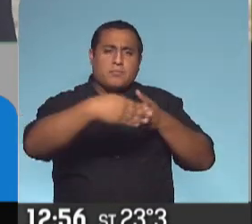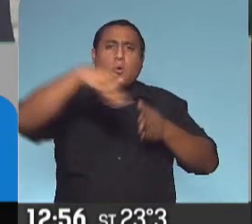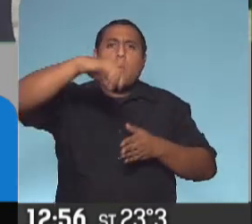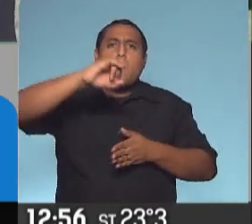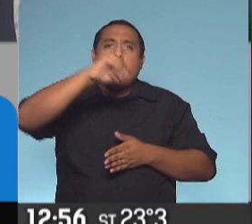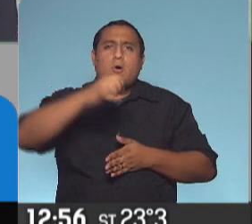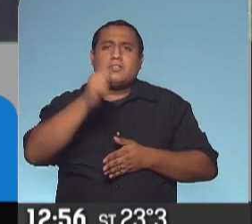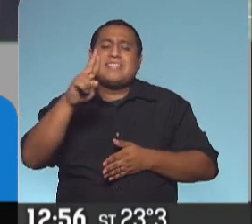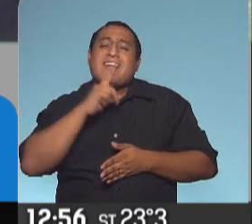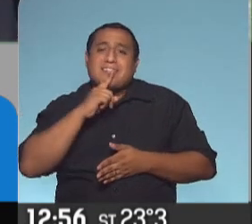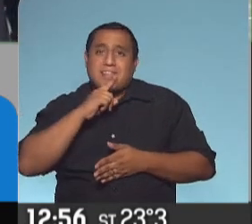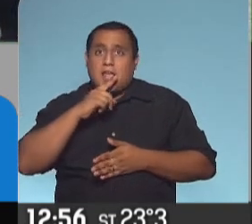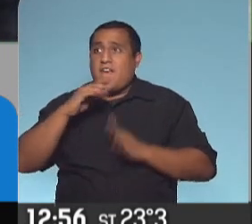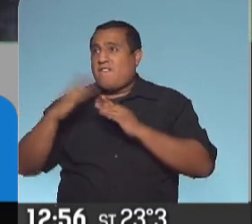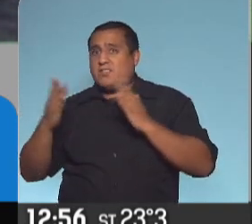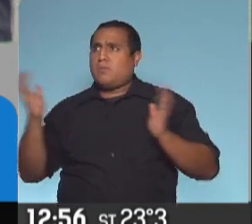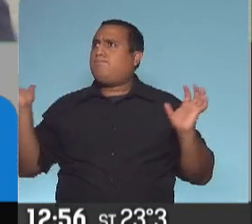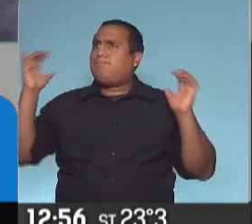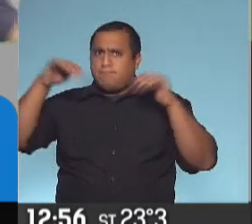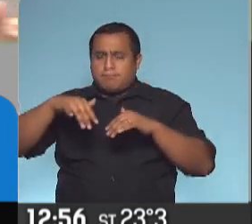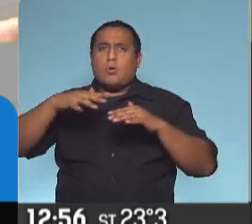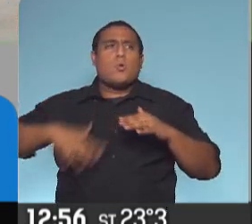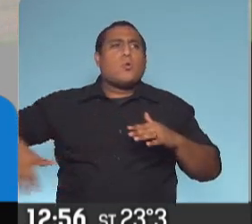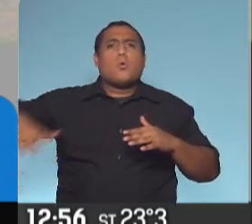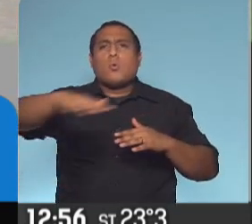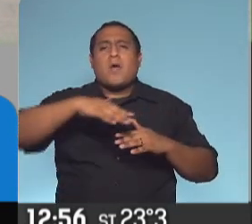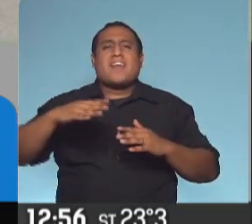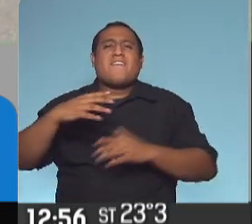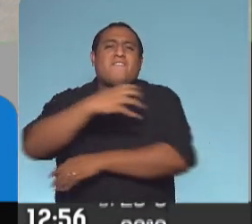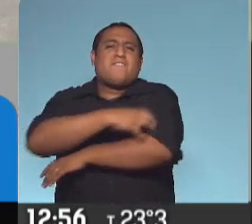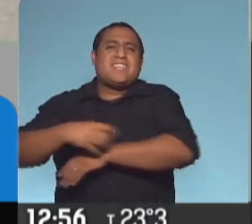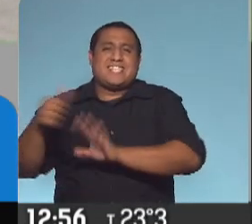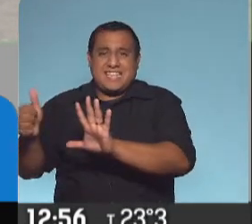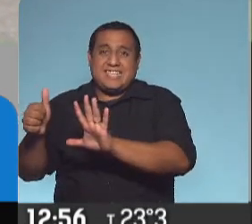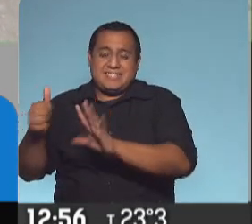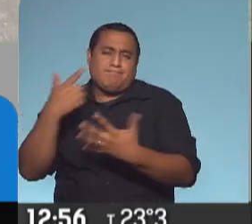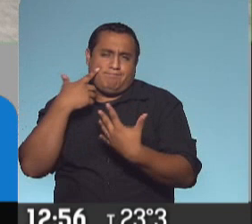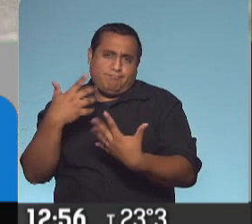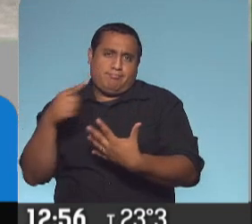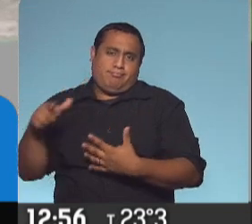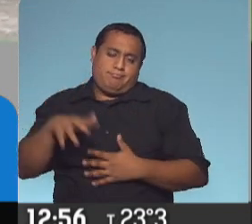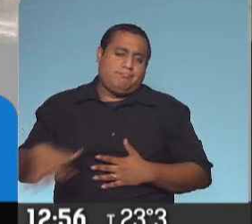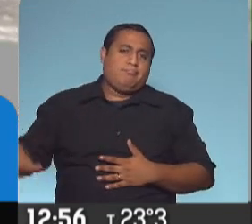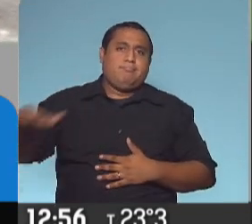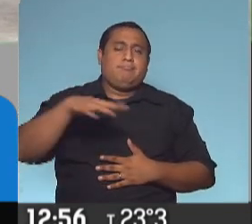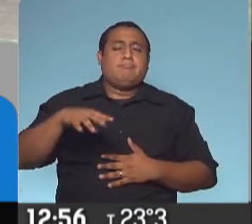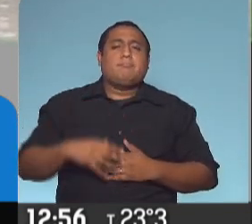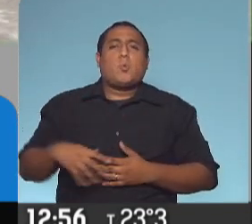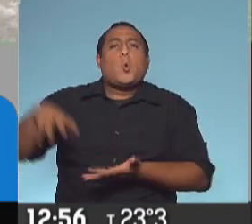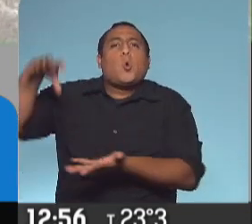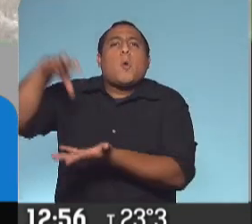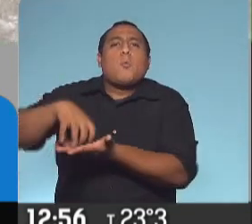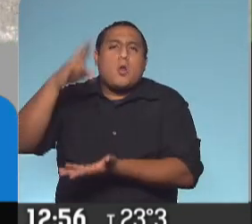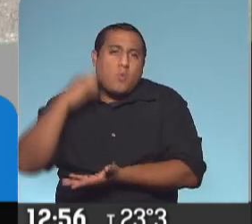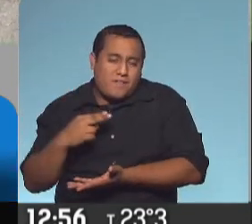llegado los vecinos de este barrio Sildáñez, de la Villa 6, aquí conocida en la Comuna 9, que nuclea